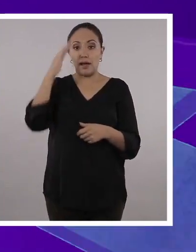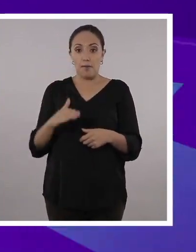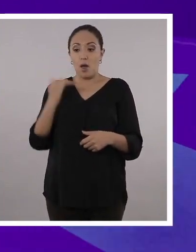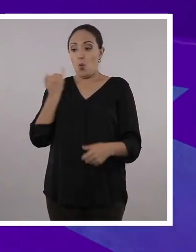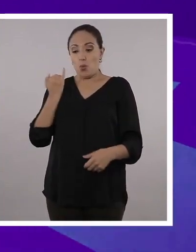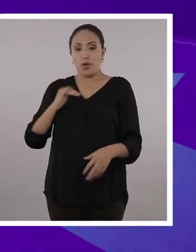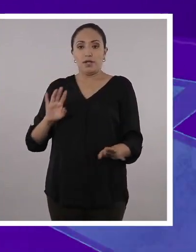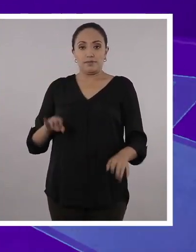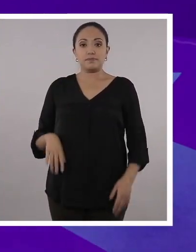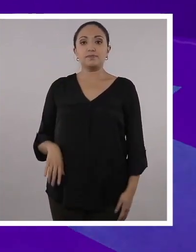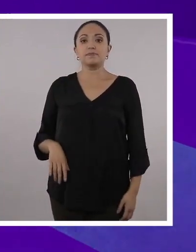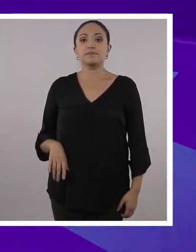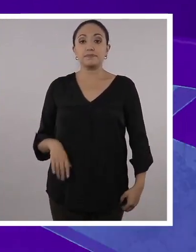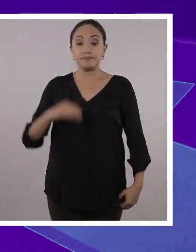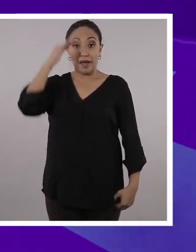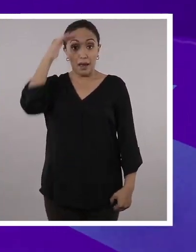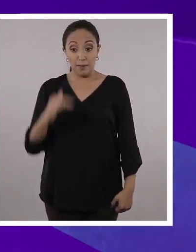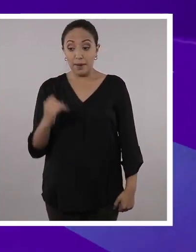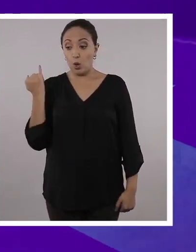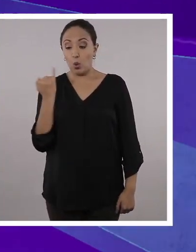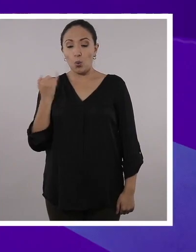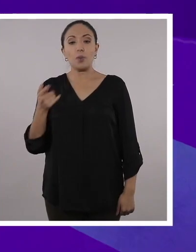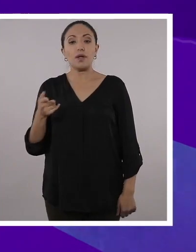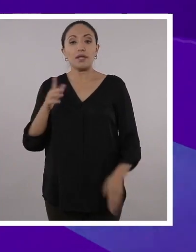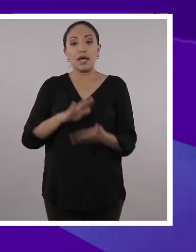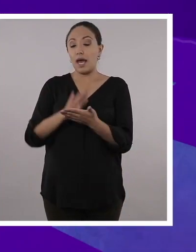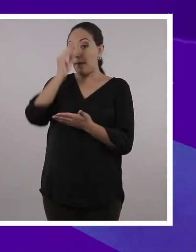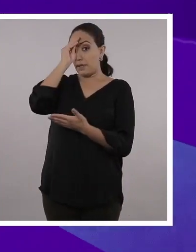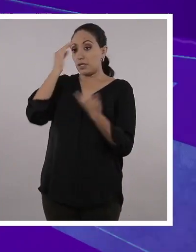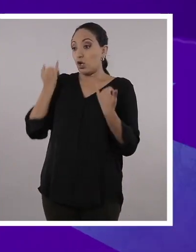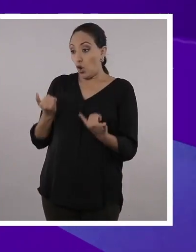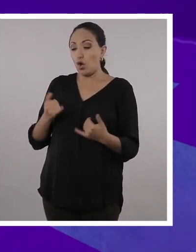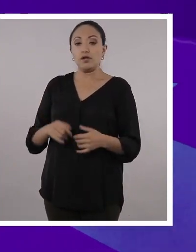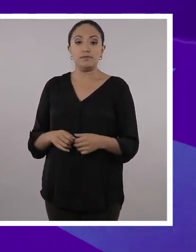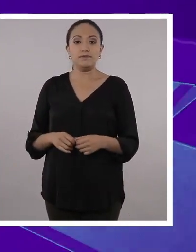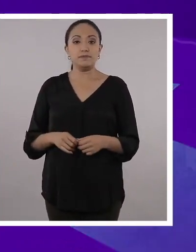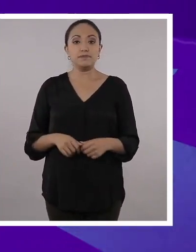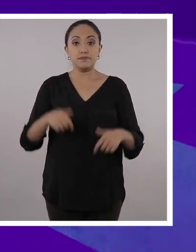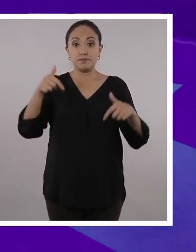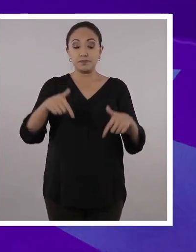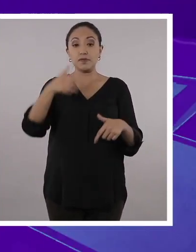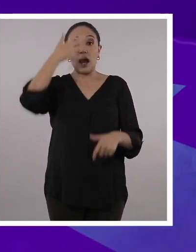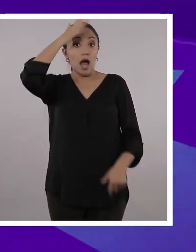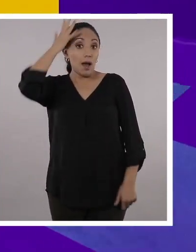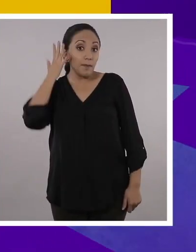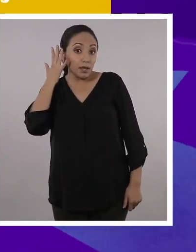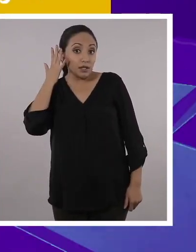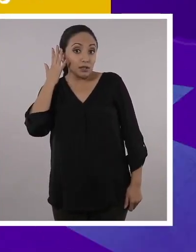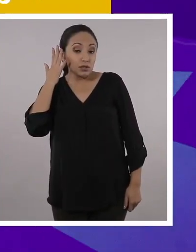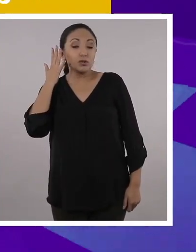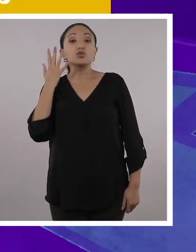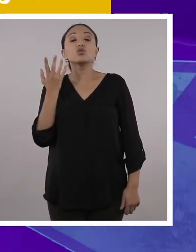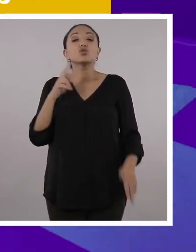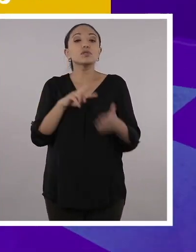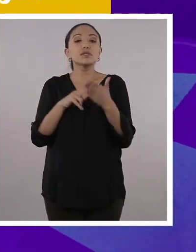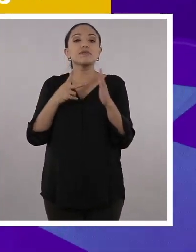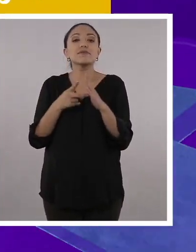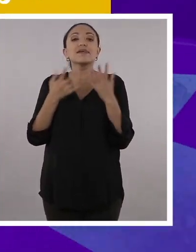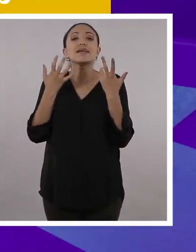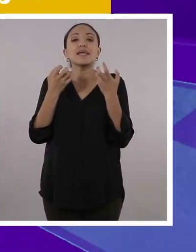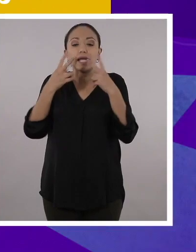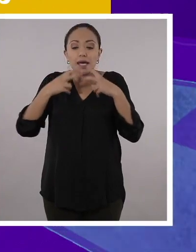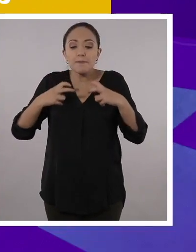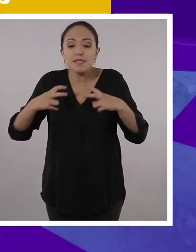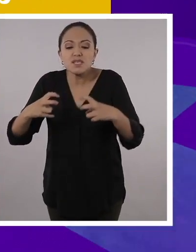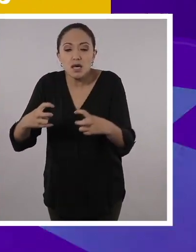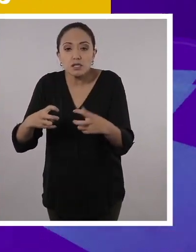Empezamos por abajo, por el verde. Muy bien, Santi. En el color verde, ¿qué fue lo que aprendiste el día de hoy? Muy bien, en el color amarillo. Pero, en cambio, es, ¿qué